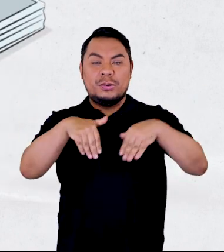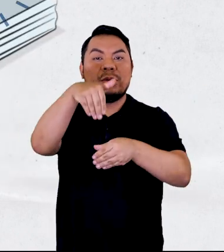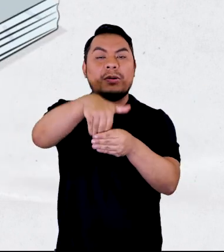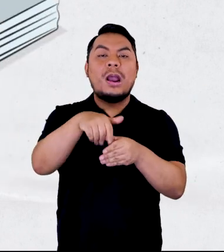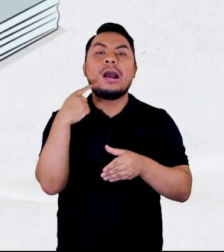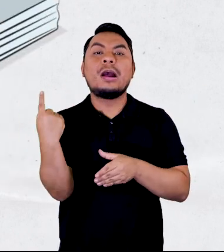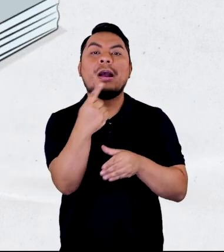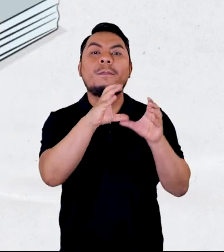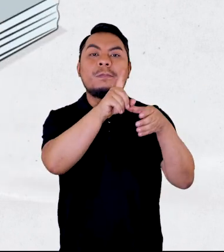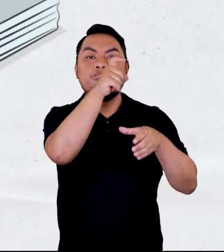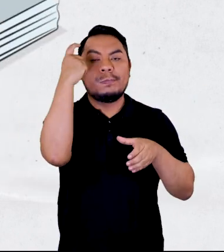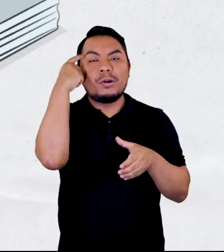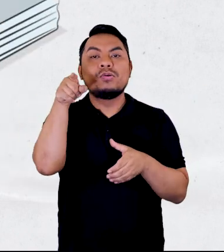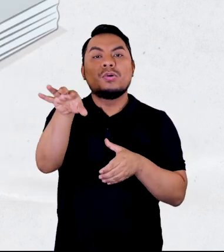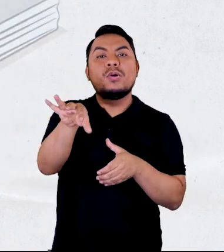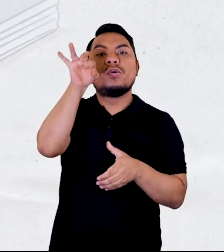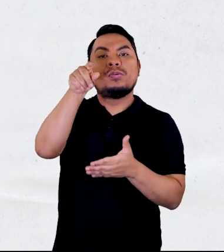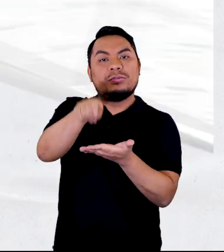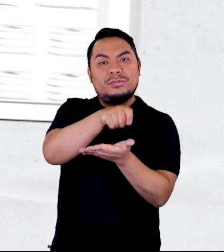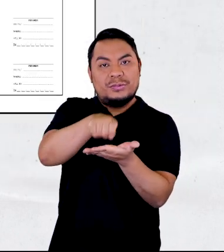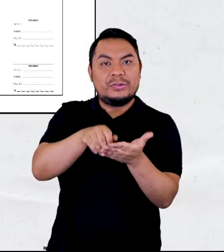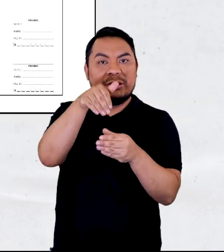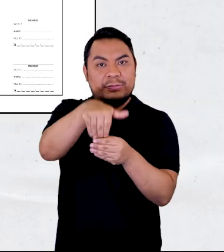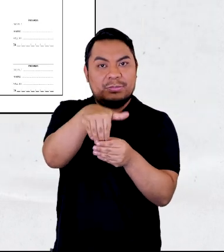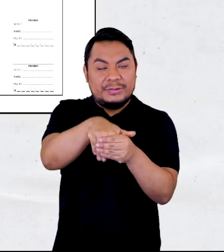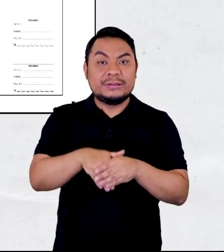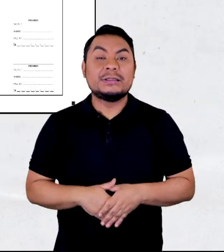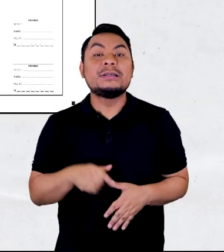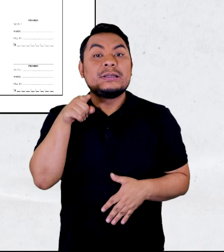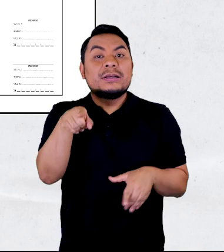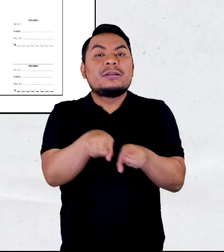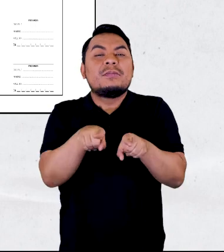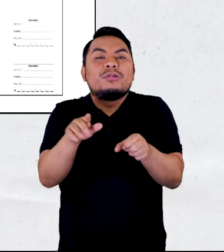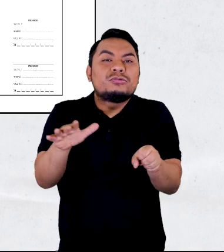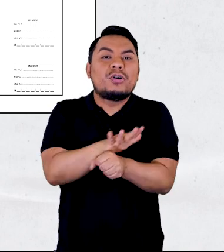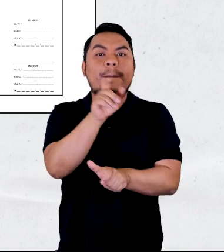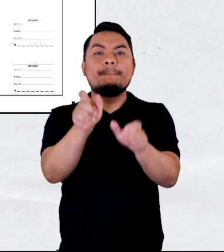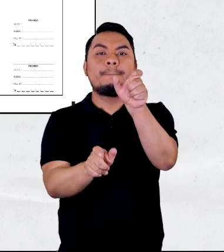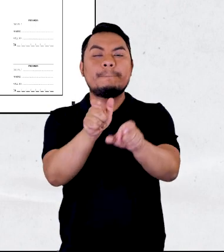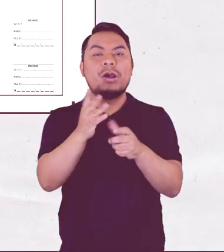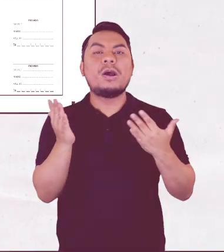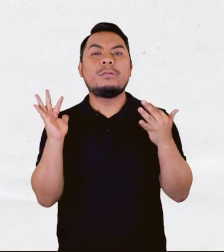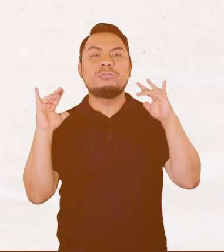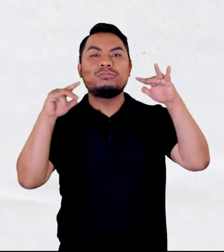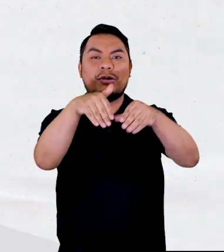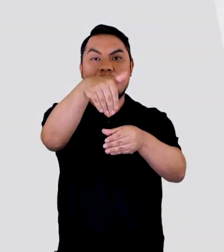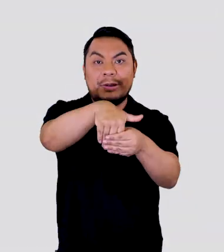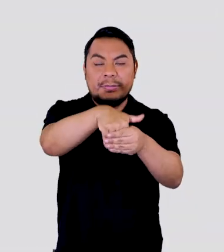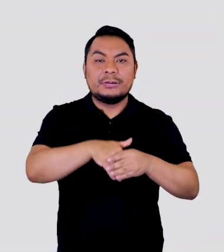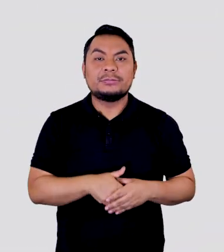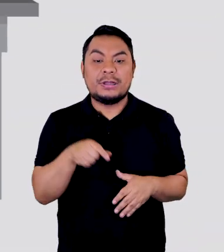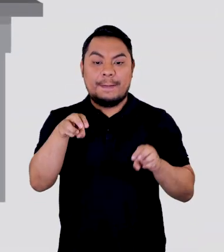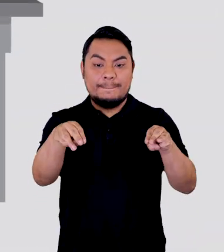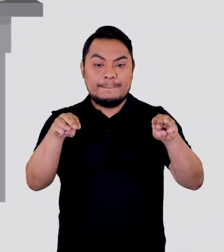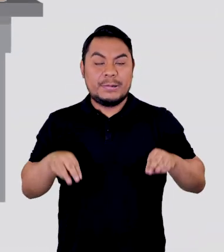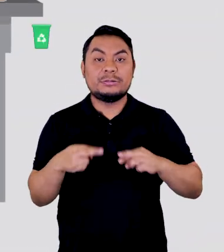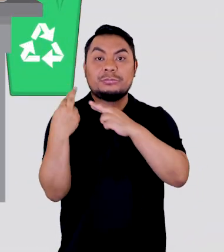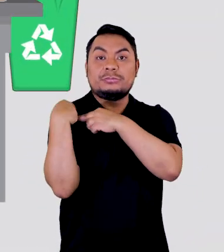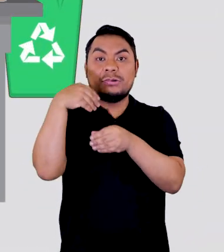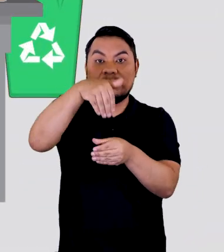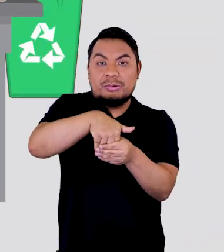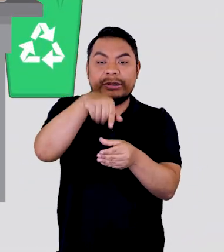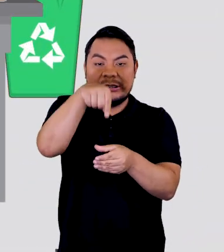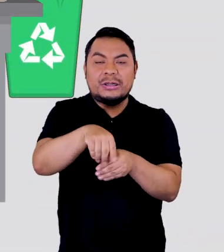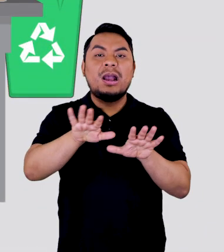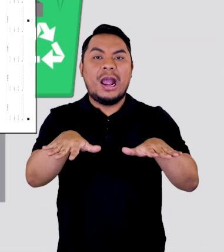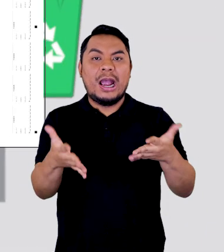cada partido político y candidato de su preferencia, así como el total de ciudadanos que votaron. En las mesas de sufragio se